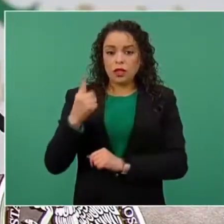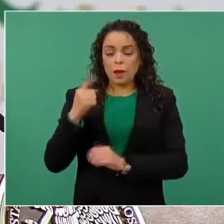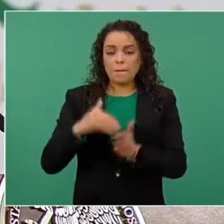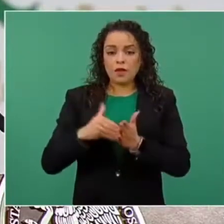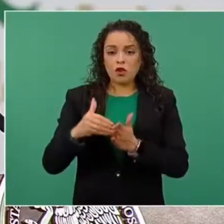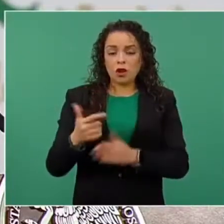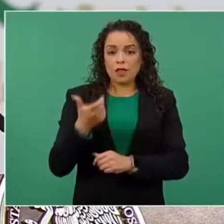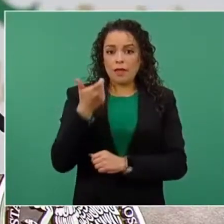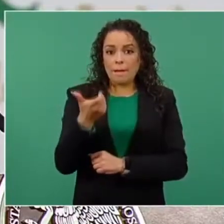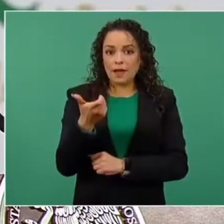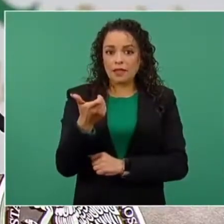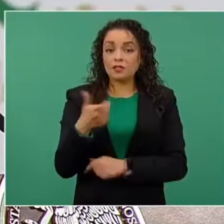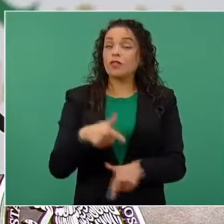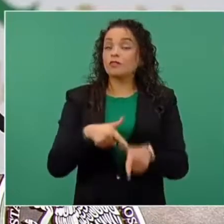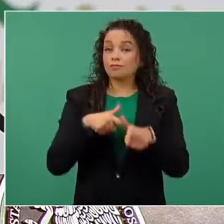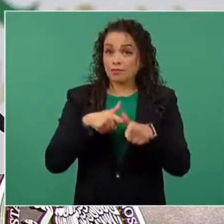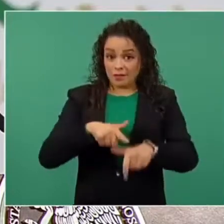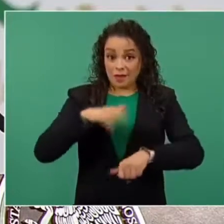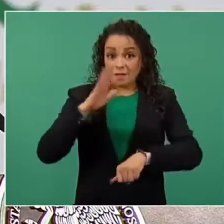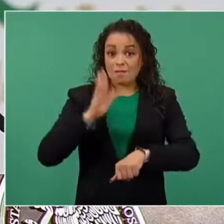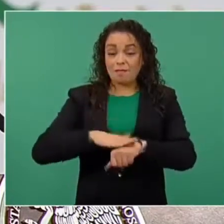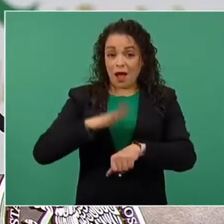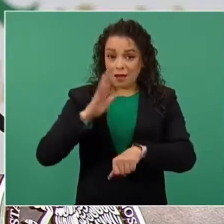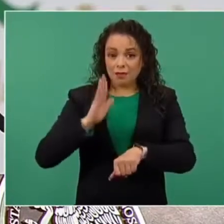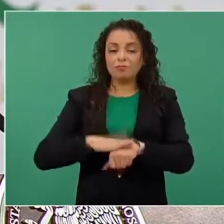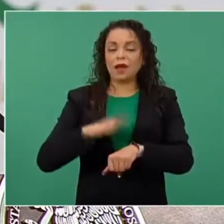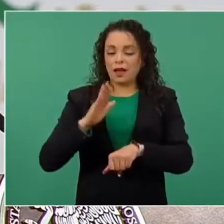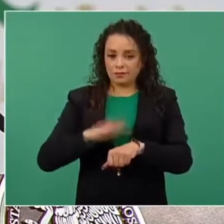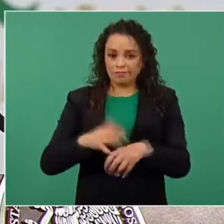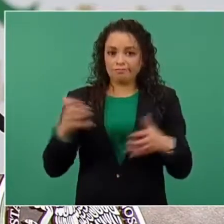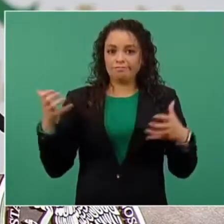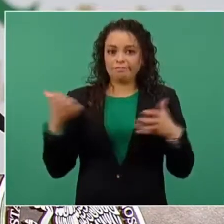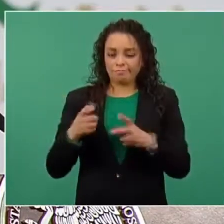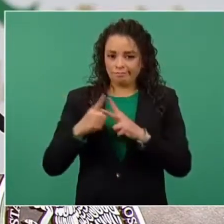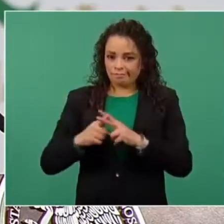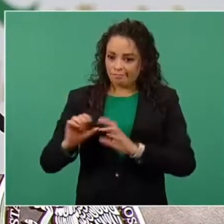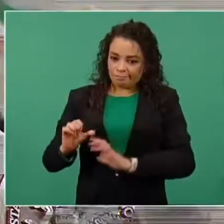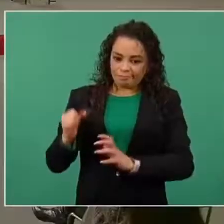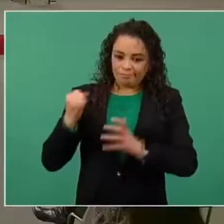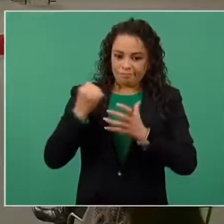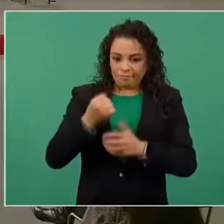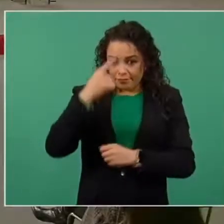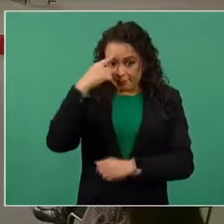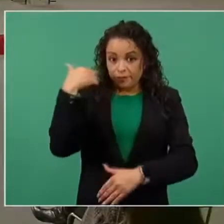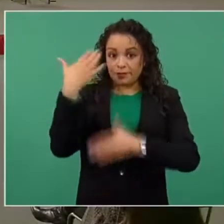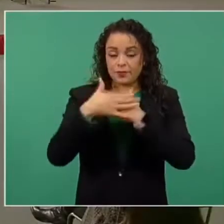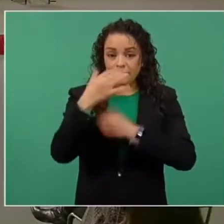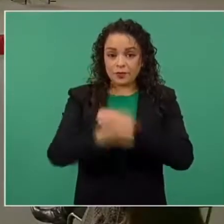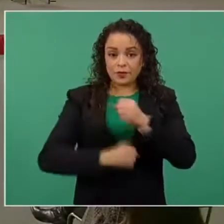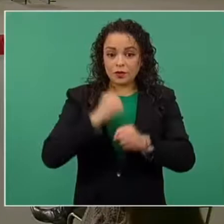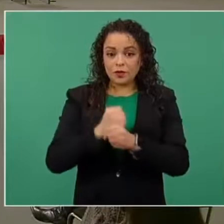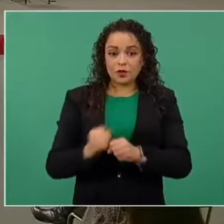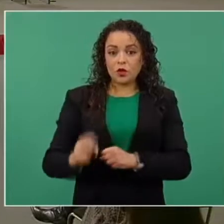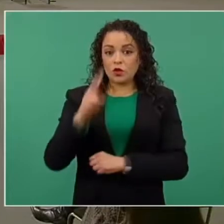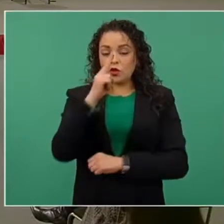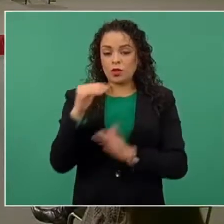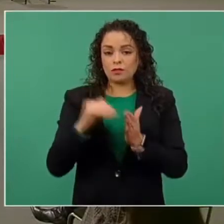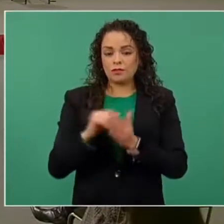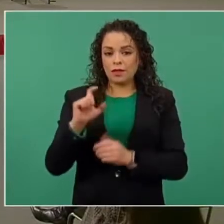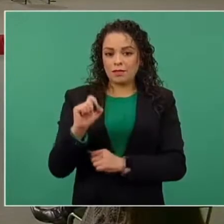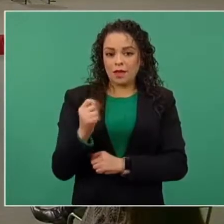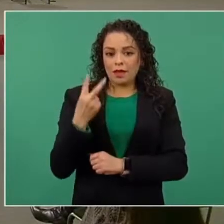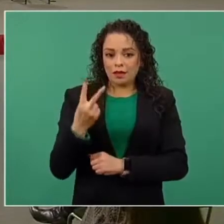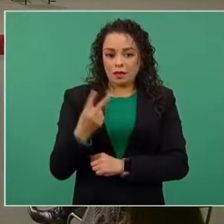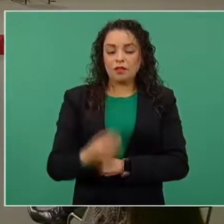recursos que se siguen incrementando para el ejercicio fiscal de 2022, los que nos da esta suma de seis mil